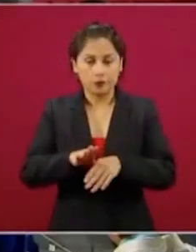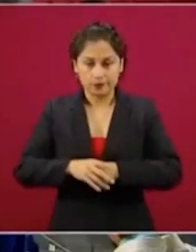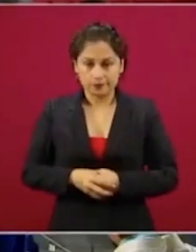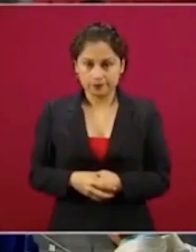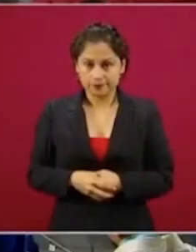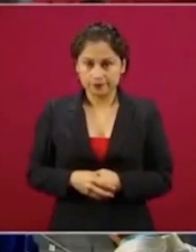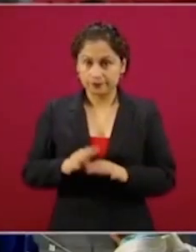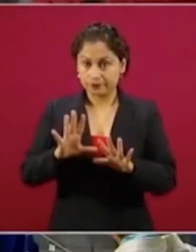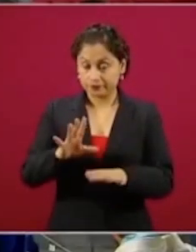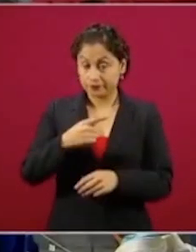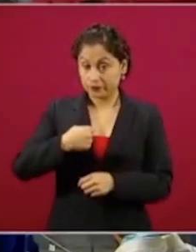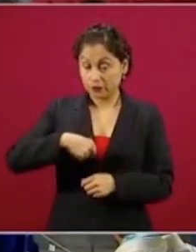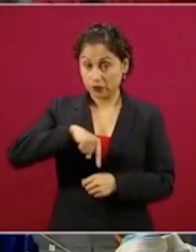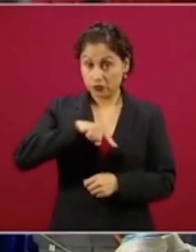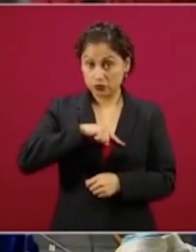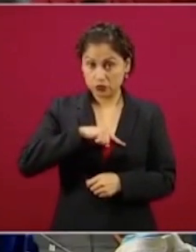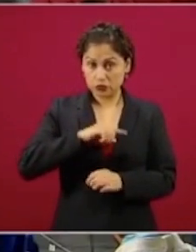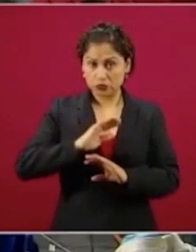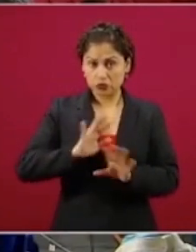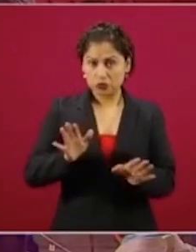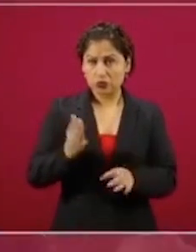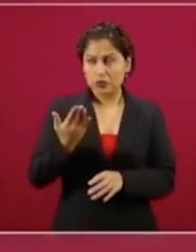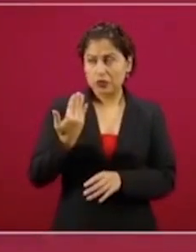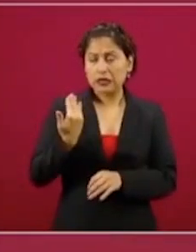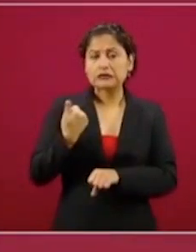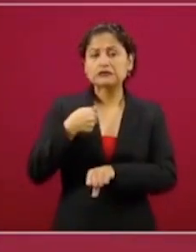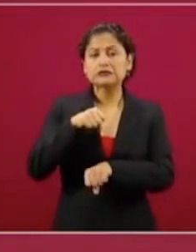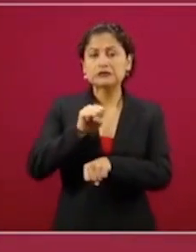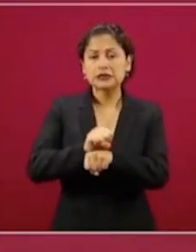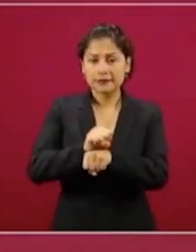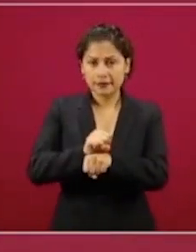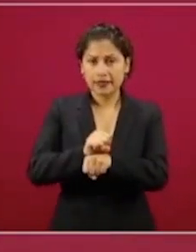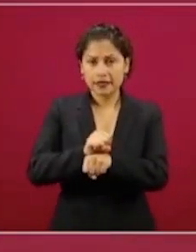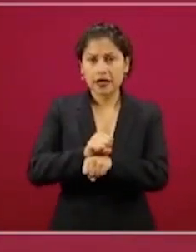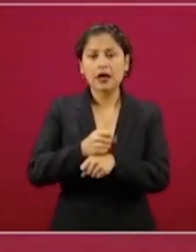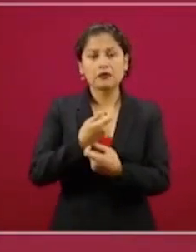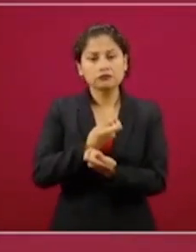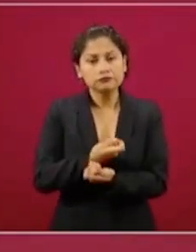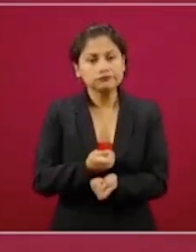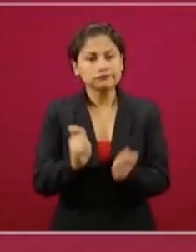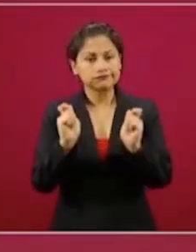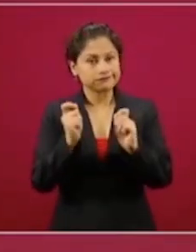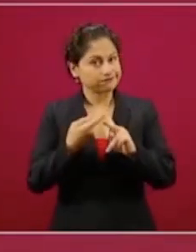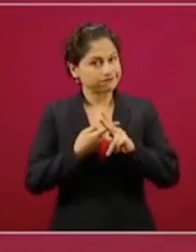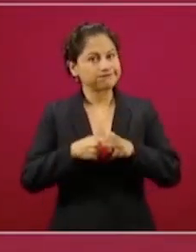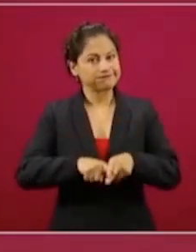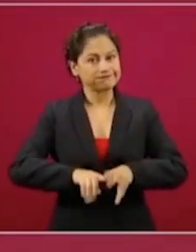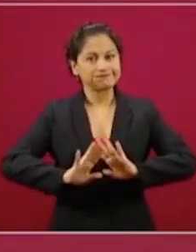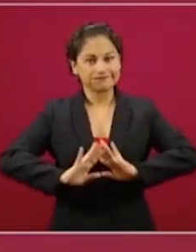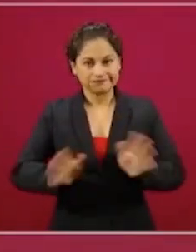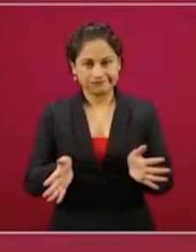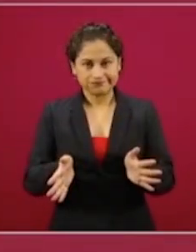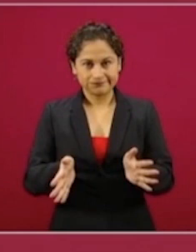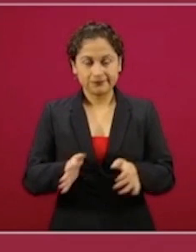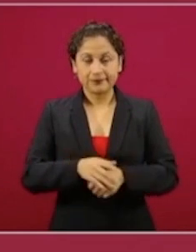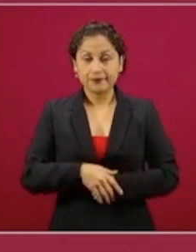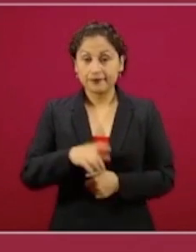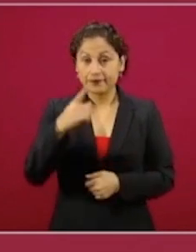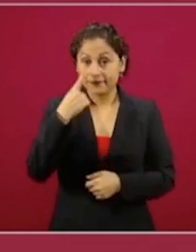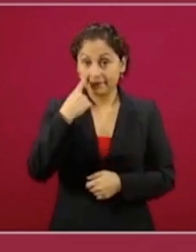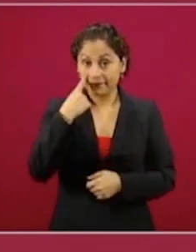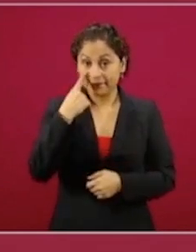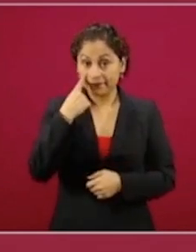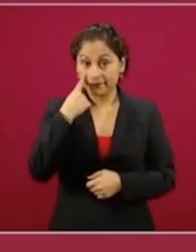de hace un par de semanas, ya iniciamos la dispersión. Y también aquí hay que señalar,